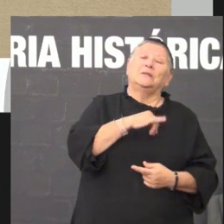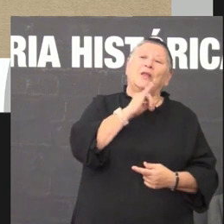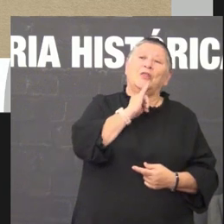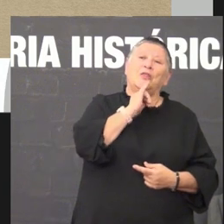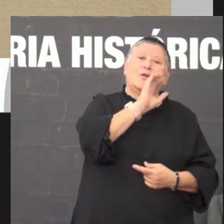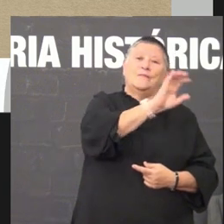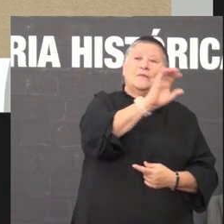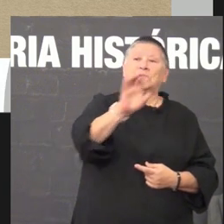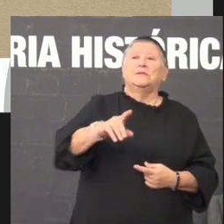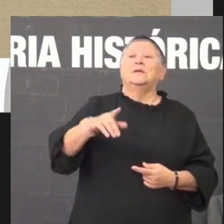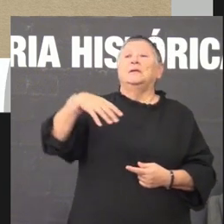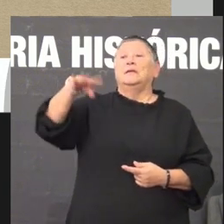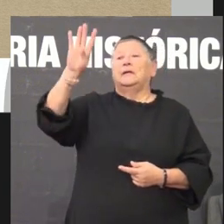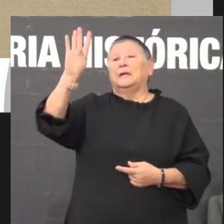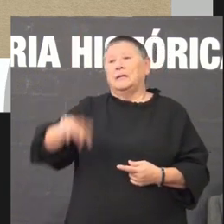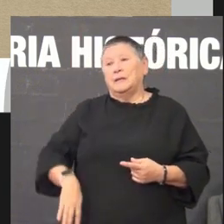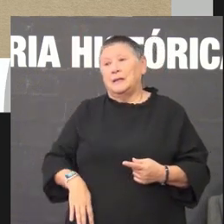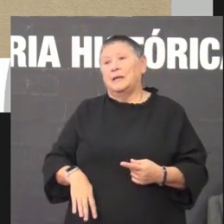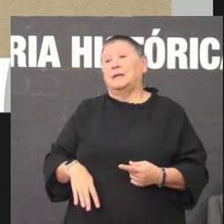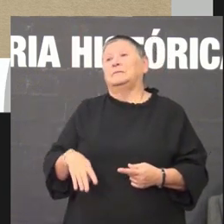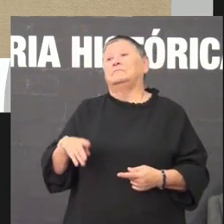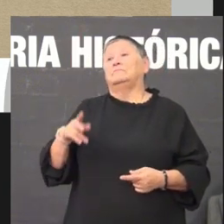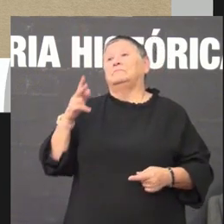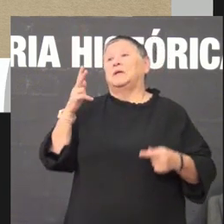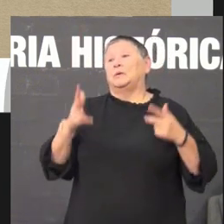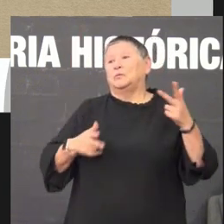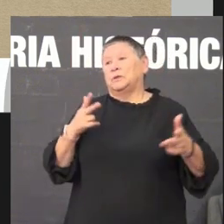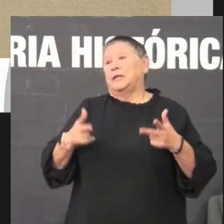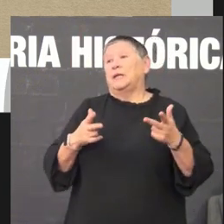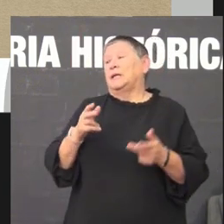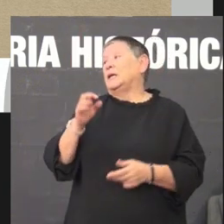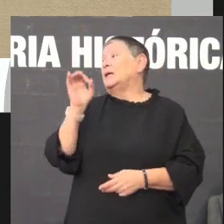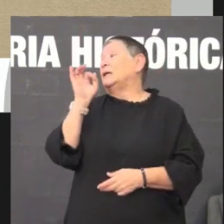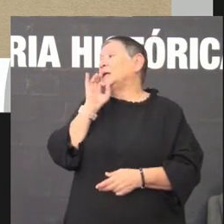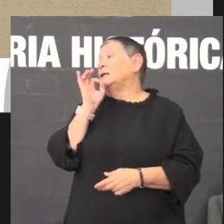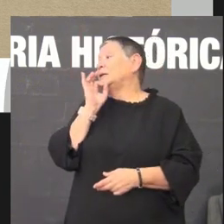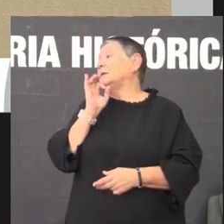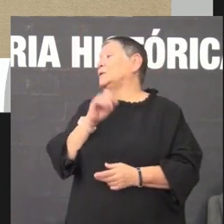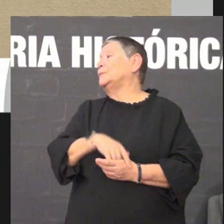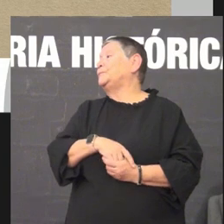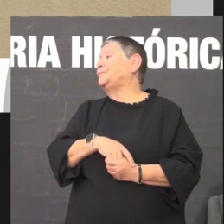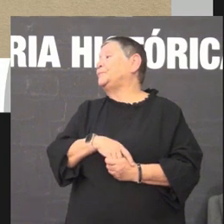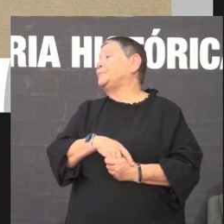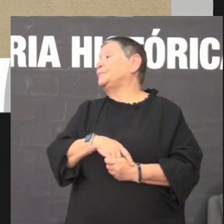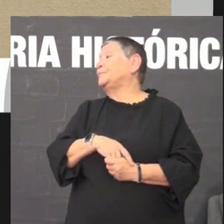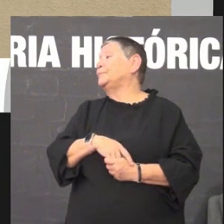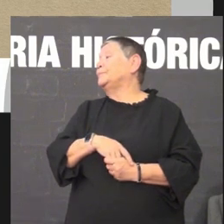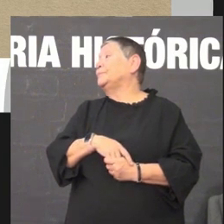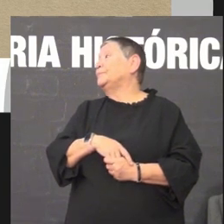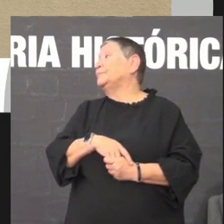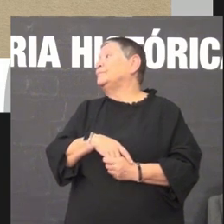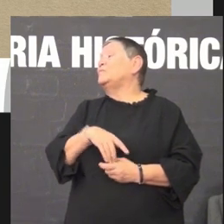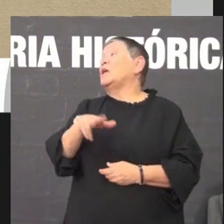castelán en catalán en eusquera falta algo non en galego